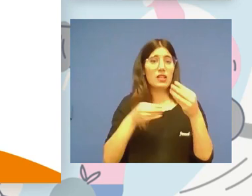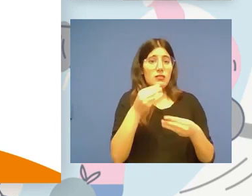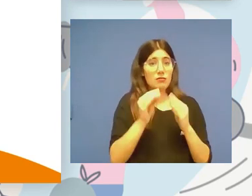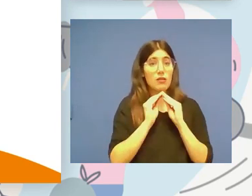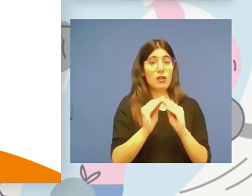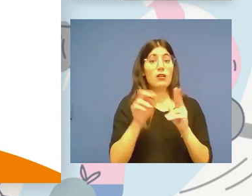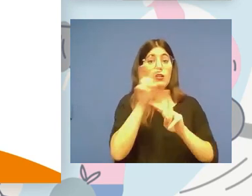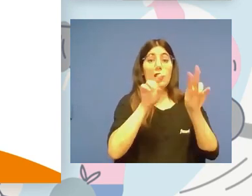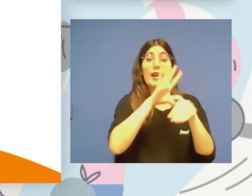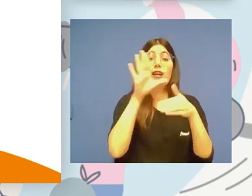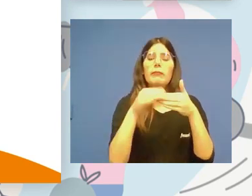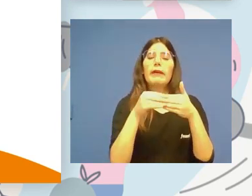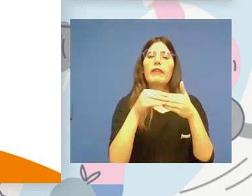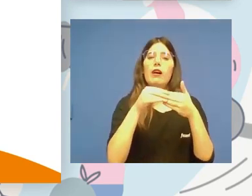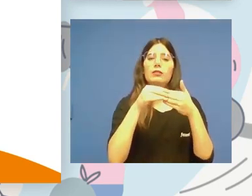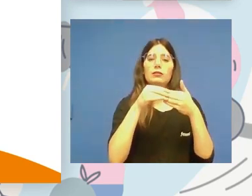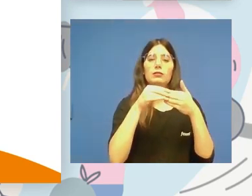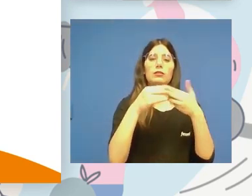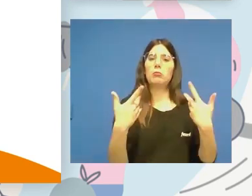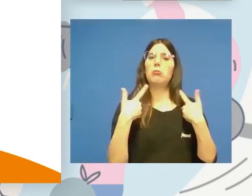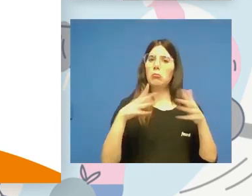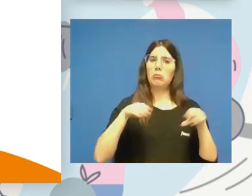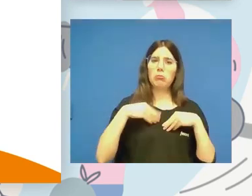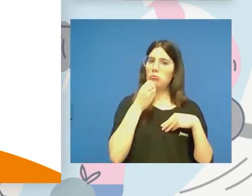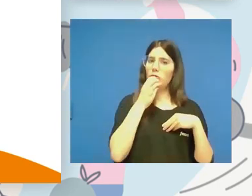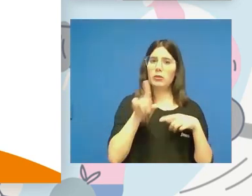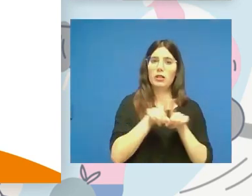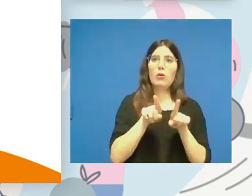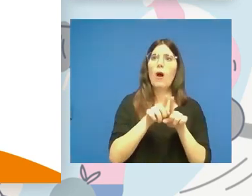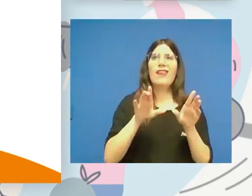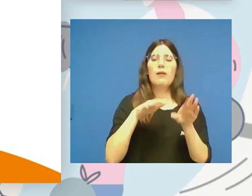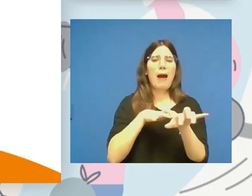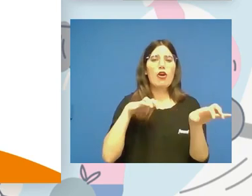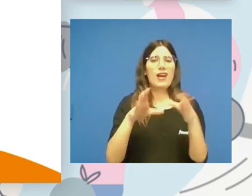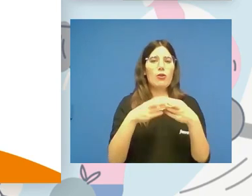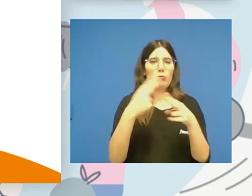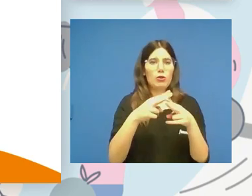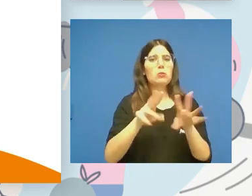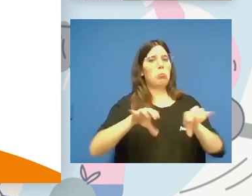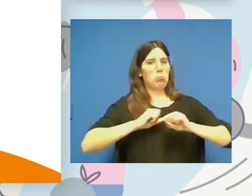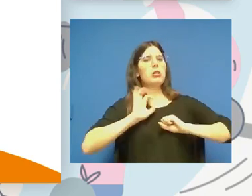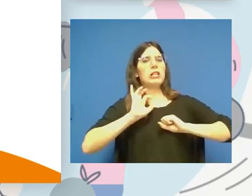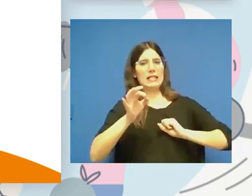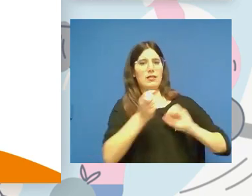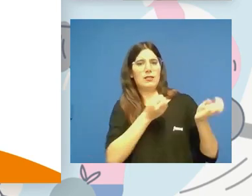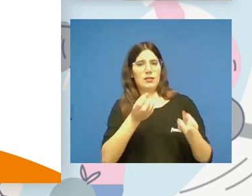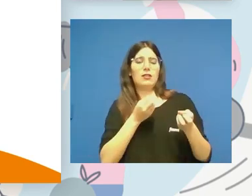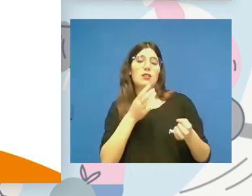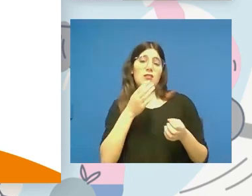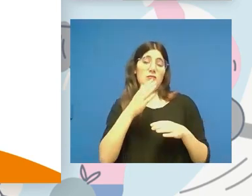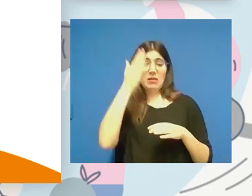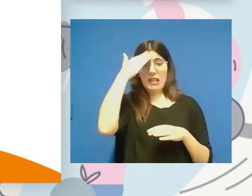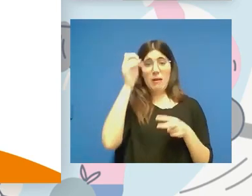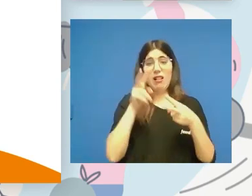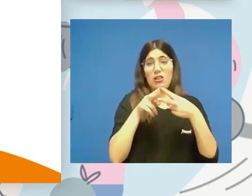enmiendas hay que decir que las asumieron como suyas la mayoría de los grupos parlamentarios, principalmente los dos más importantes,